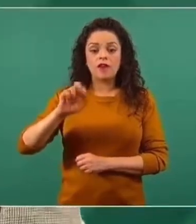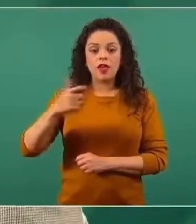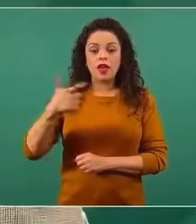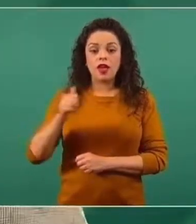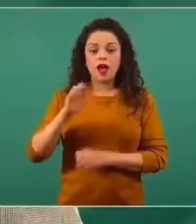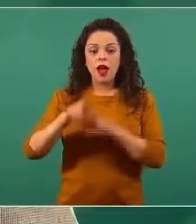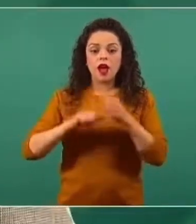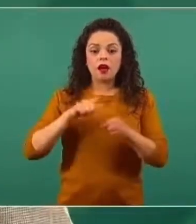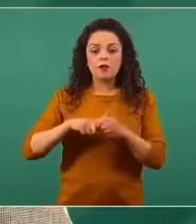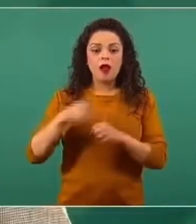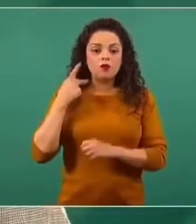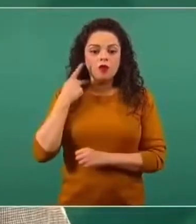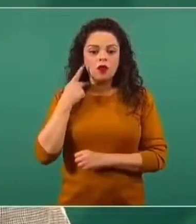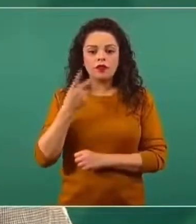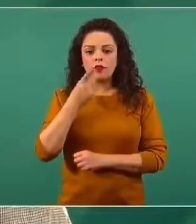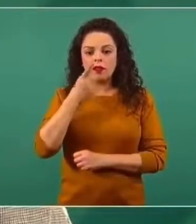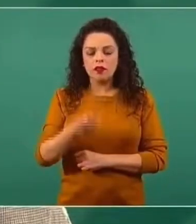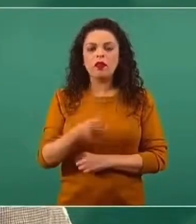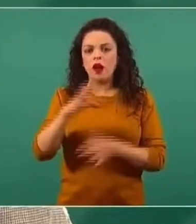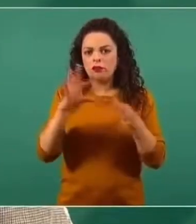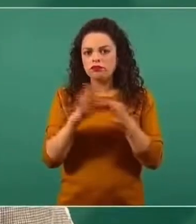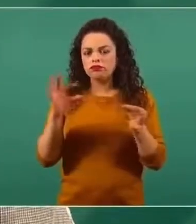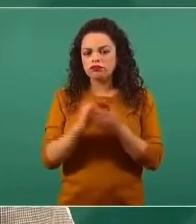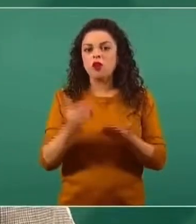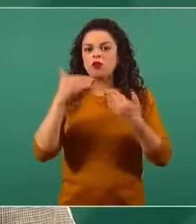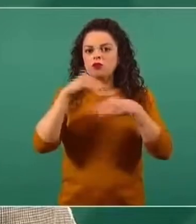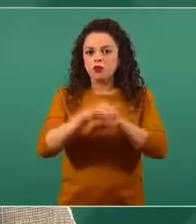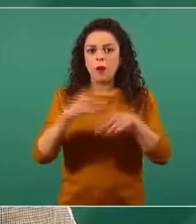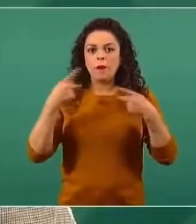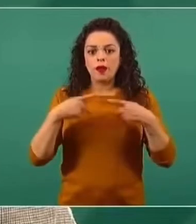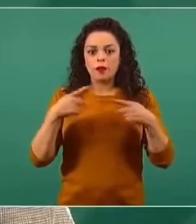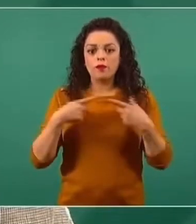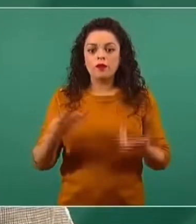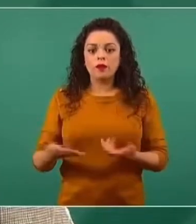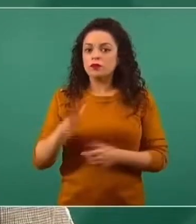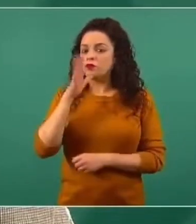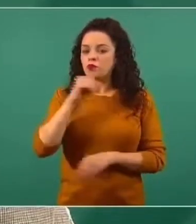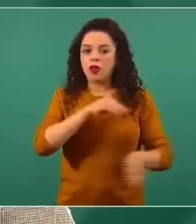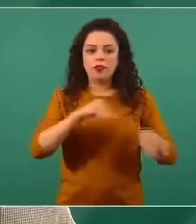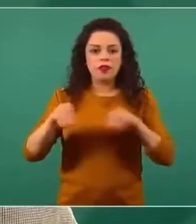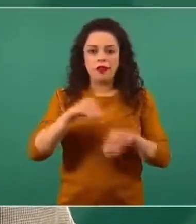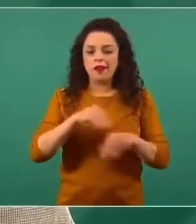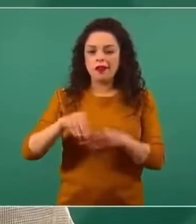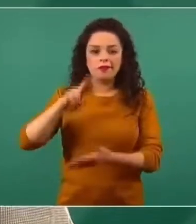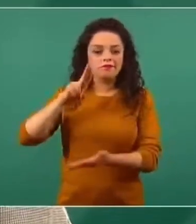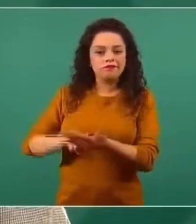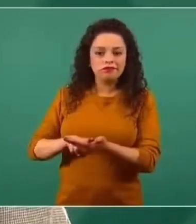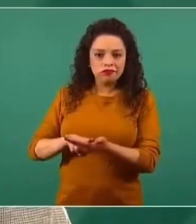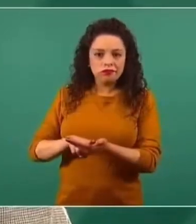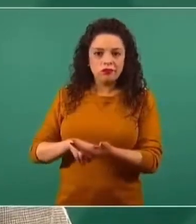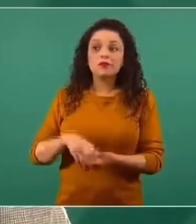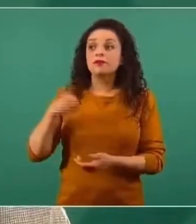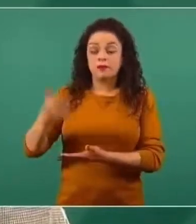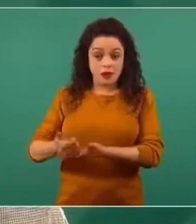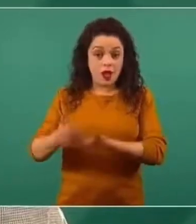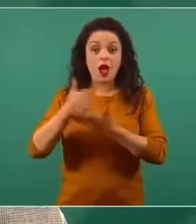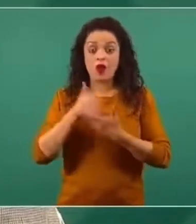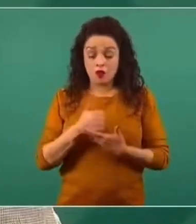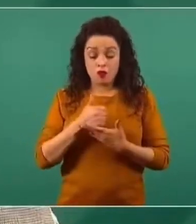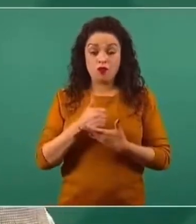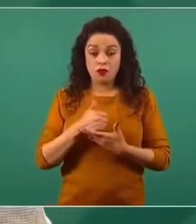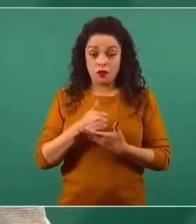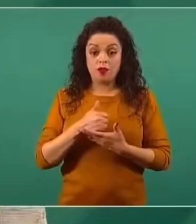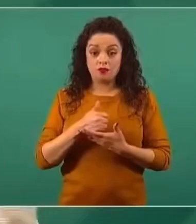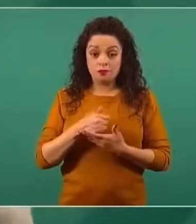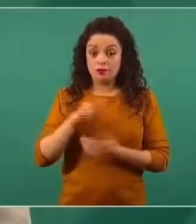quien hace una semana comentaba sobre las personas que viven en postración. Nos ha estado ayudando a Andrea Vega y Animal